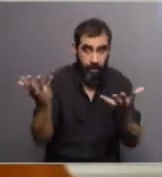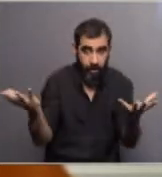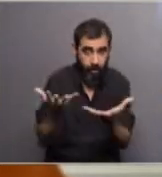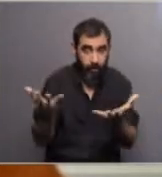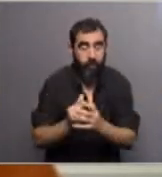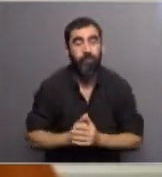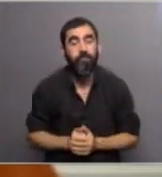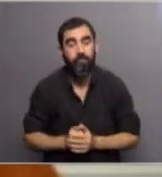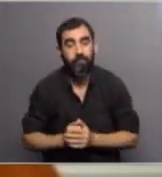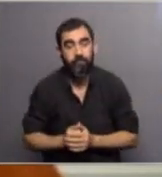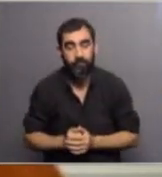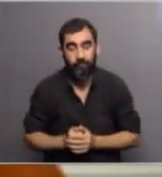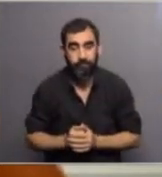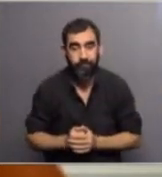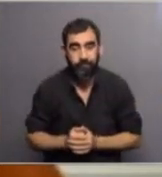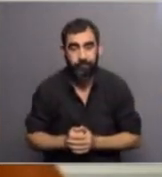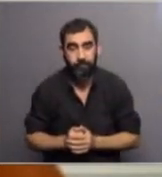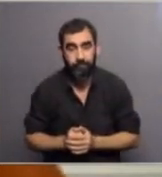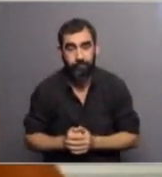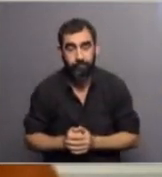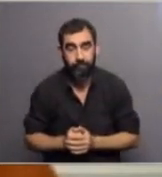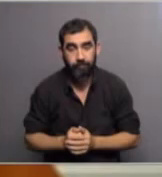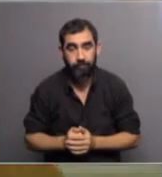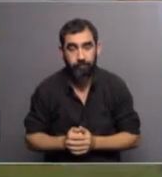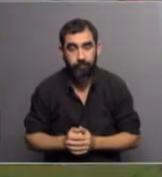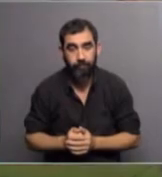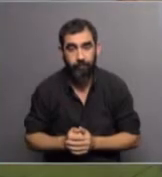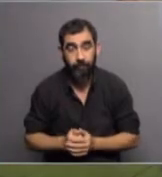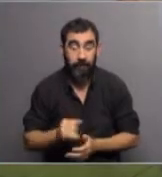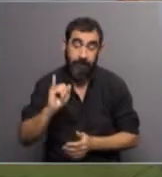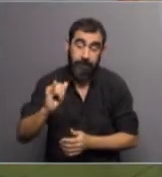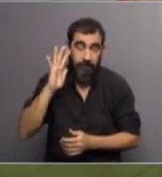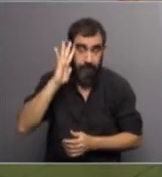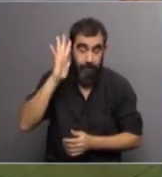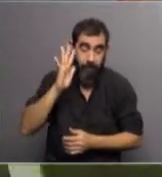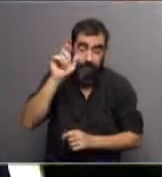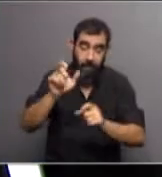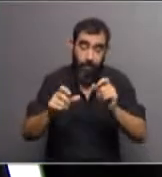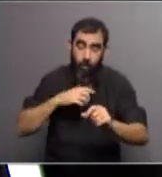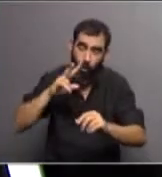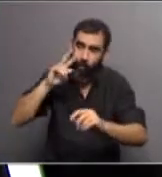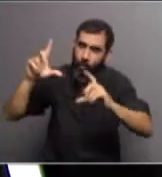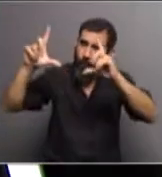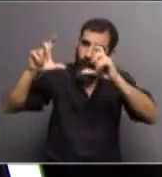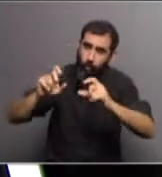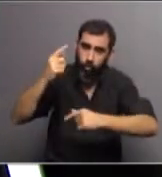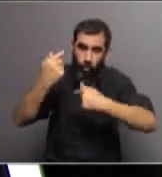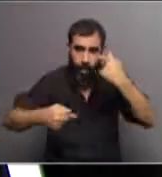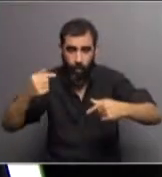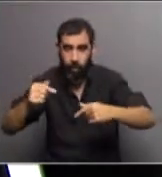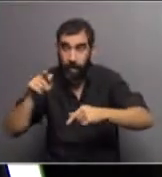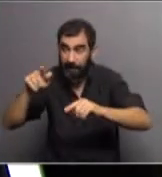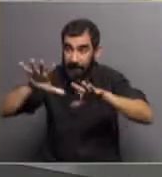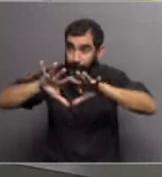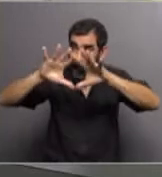investigaciones que se han hecho desde allí. Claro, si ya de por sí, para quienes alguna vez hemos visto fotos, imágenes, el propio